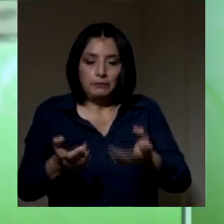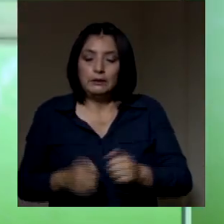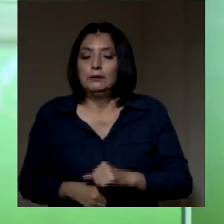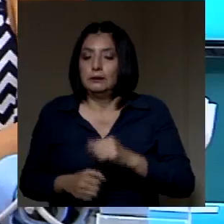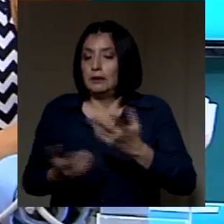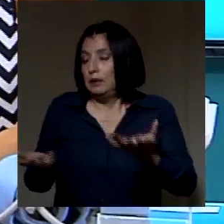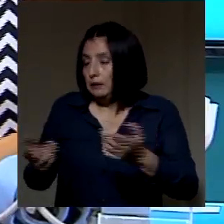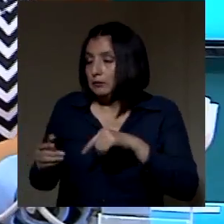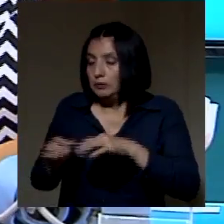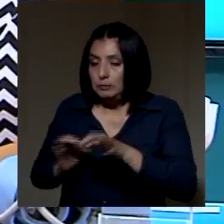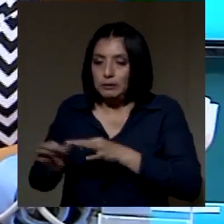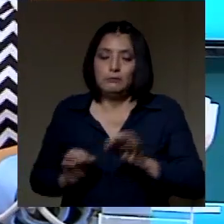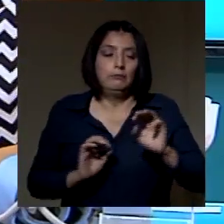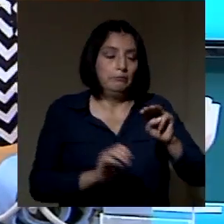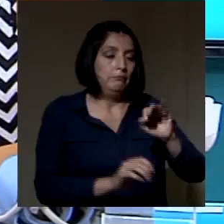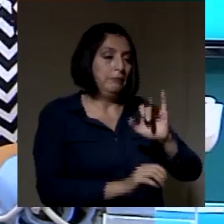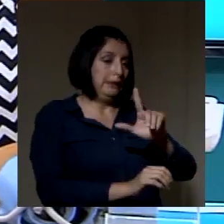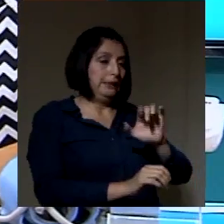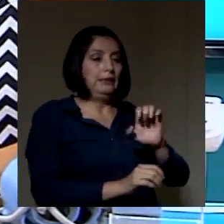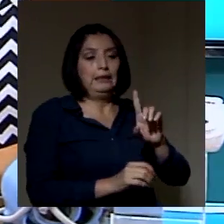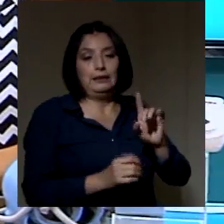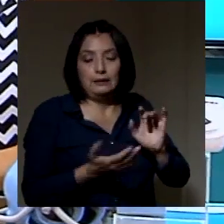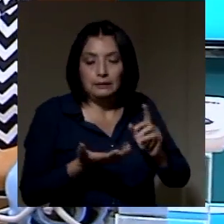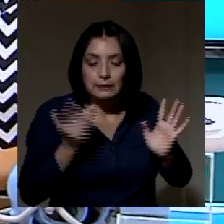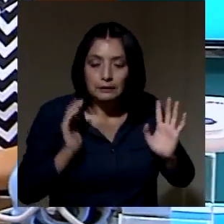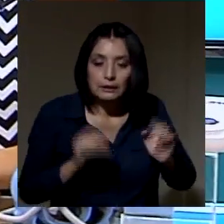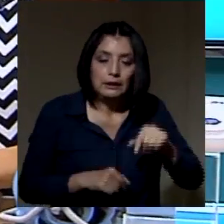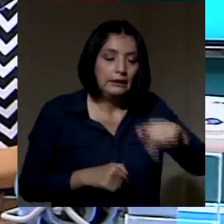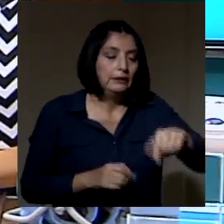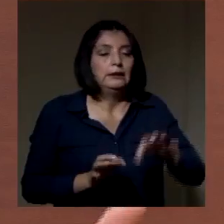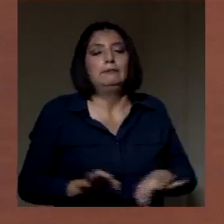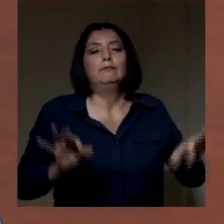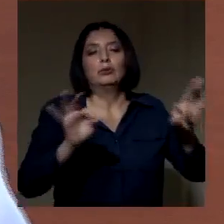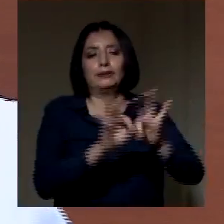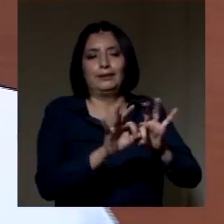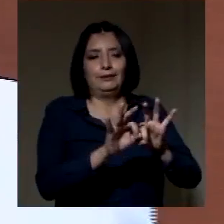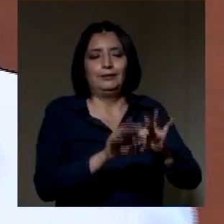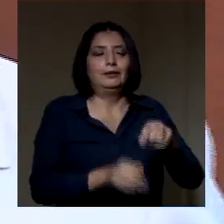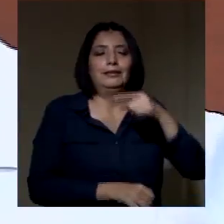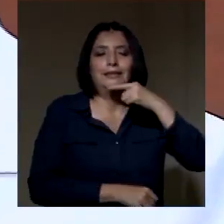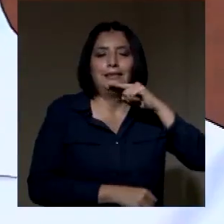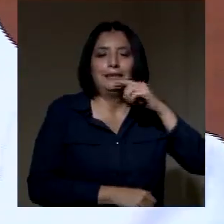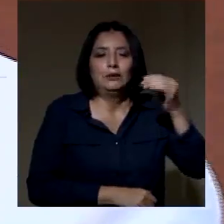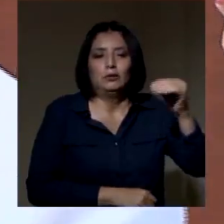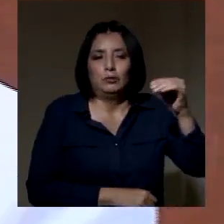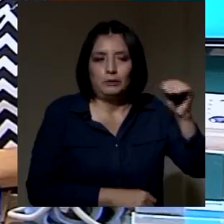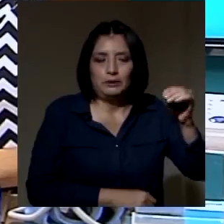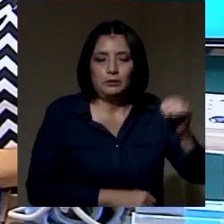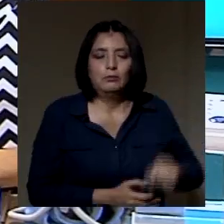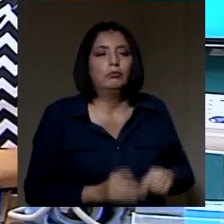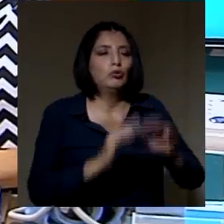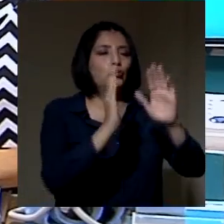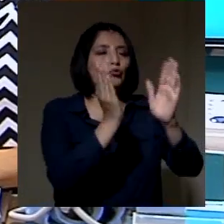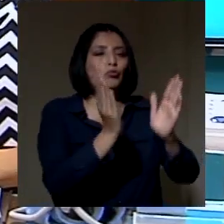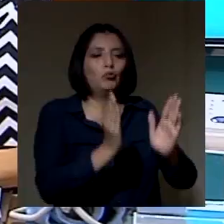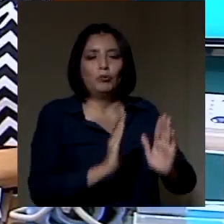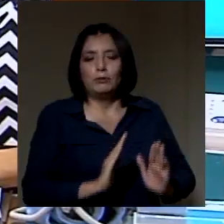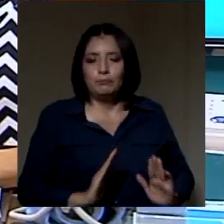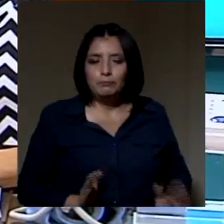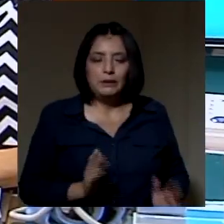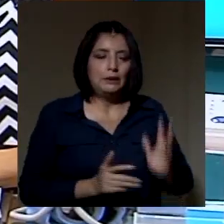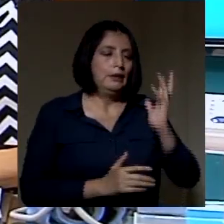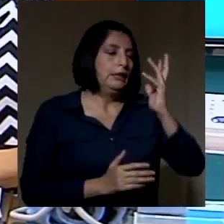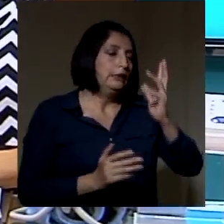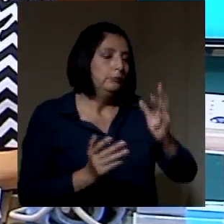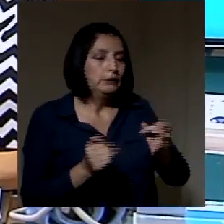nos indica algo. Milen, esto es importante en las niñas adolescentes. Exactamente. Por el cuerpito y la forma y la